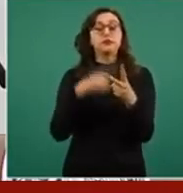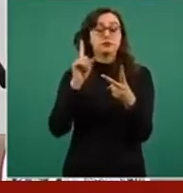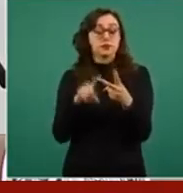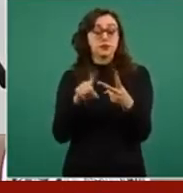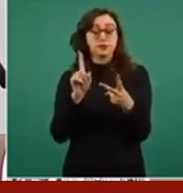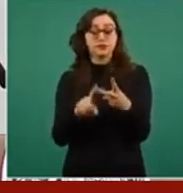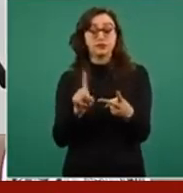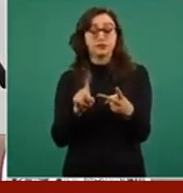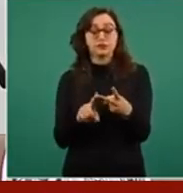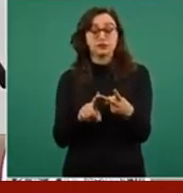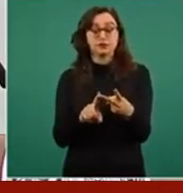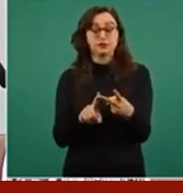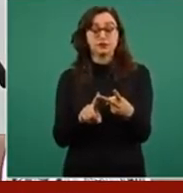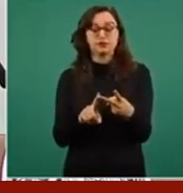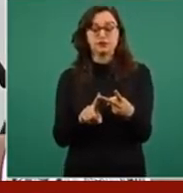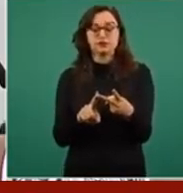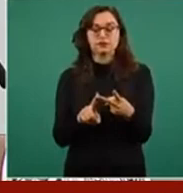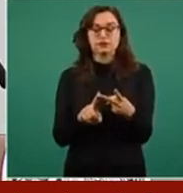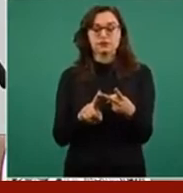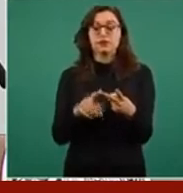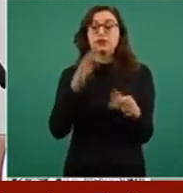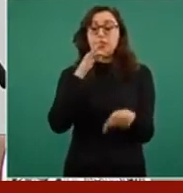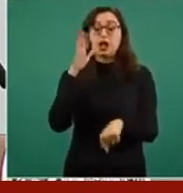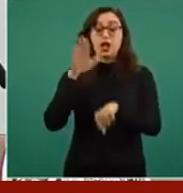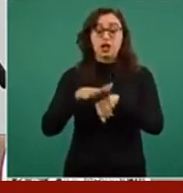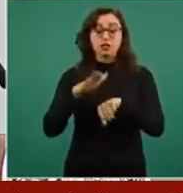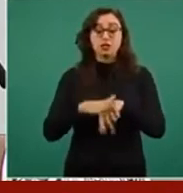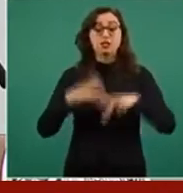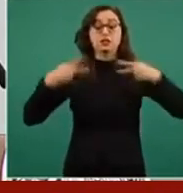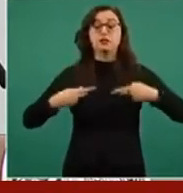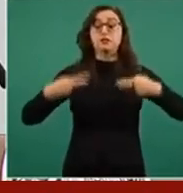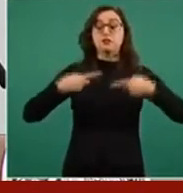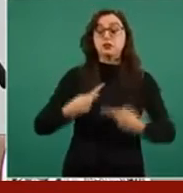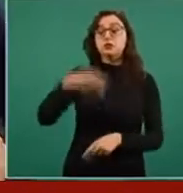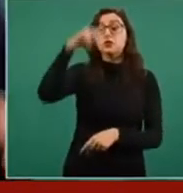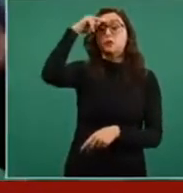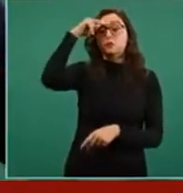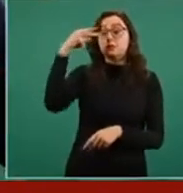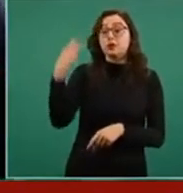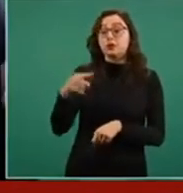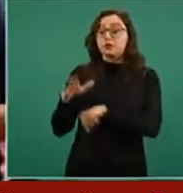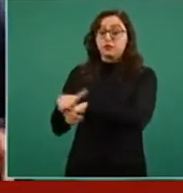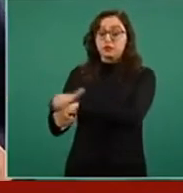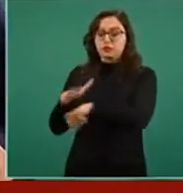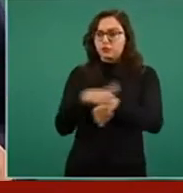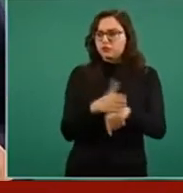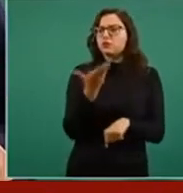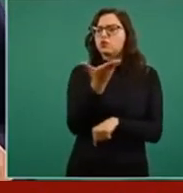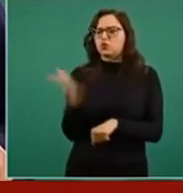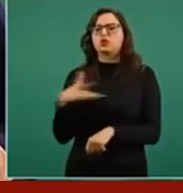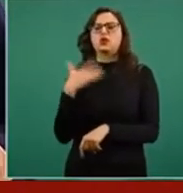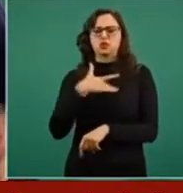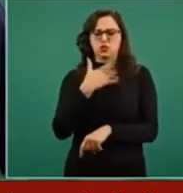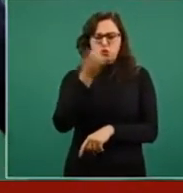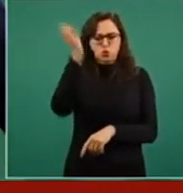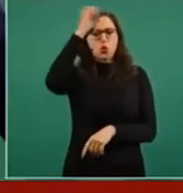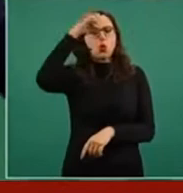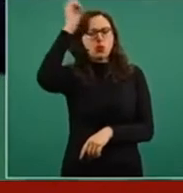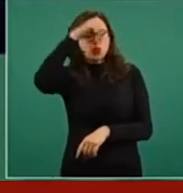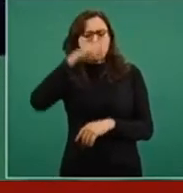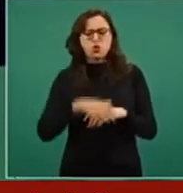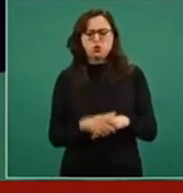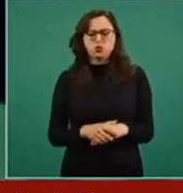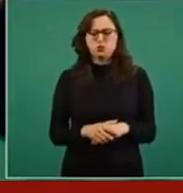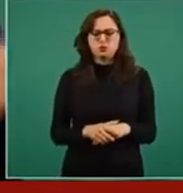convocar a los mexicanos a que opinen si está